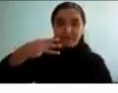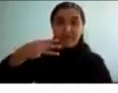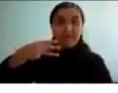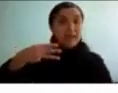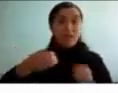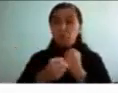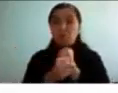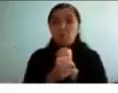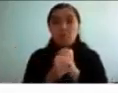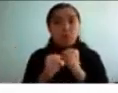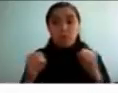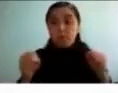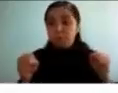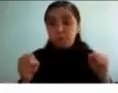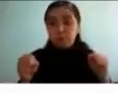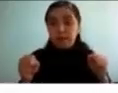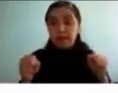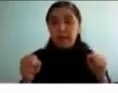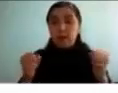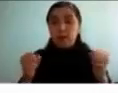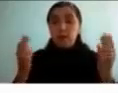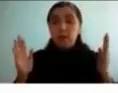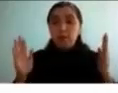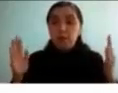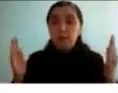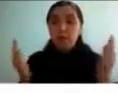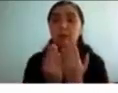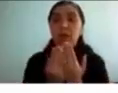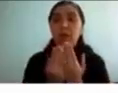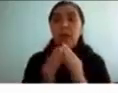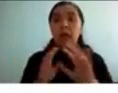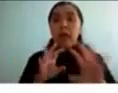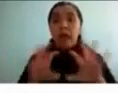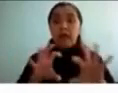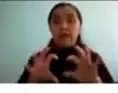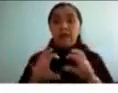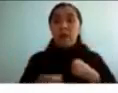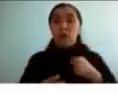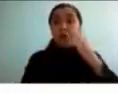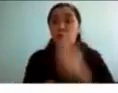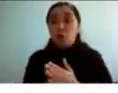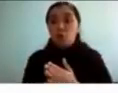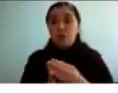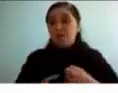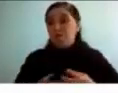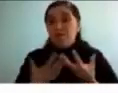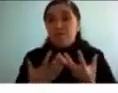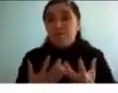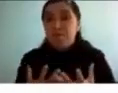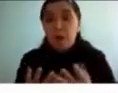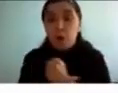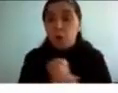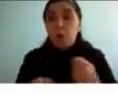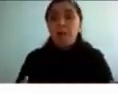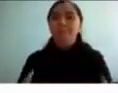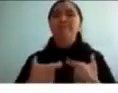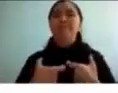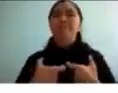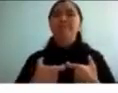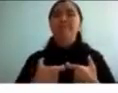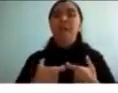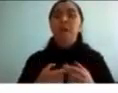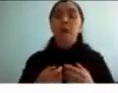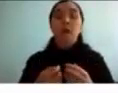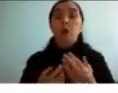la actividad o inhibir el comportamiento es decir inhibir los impulsos de lo que quieren hacer en este momento o de la emoción que sienten en este